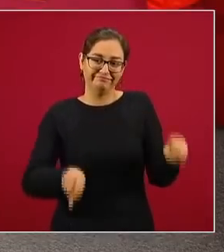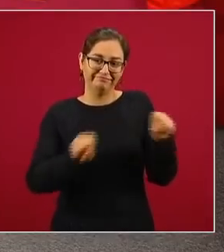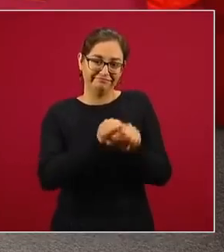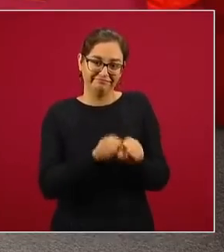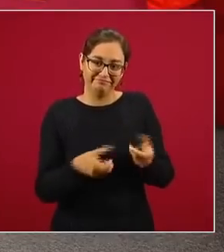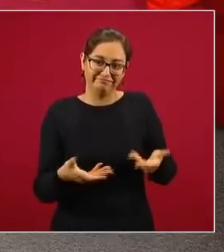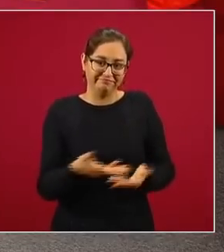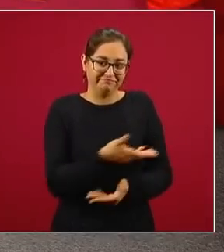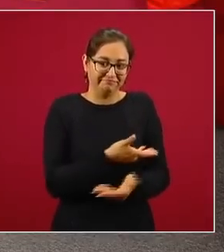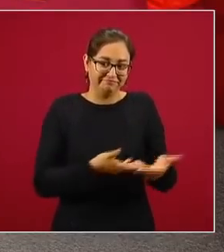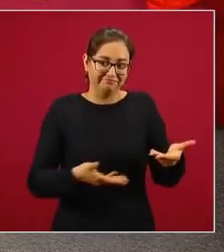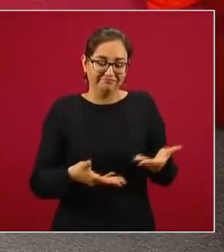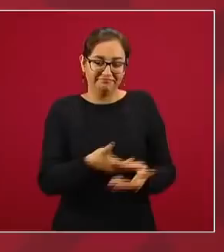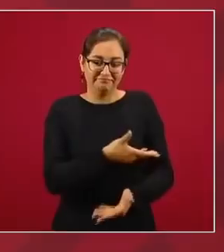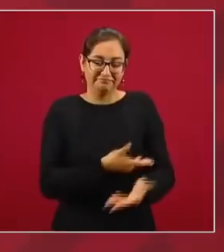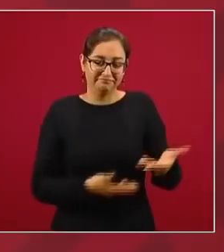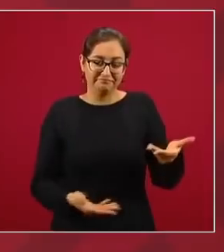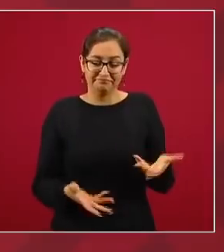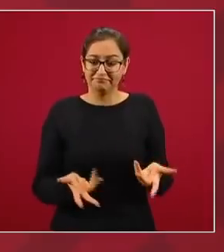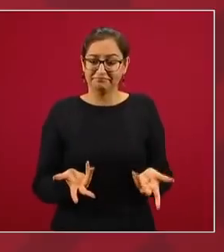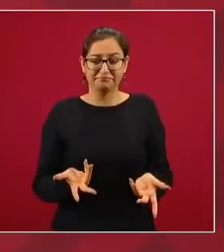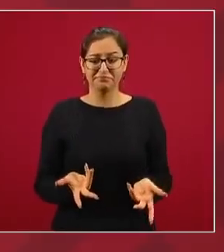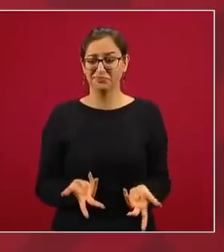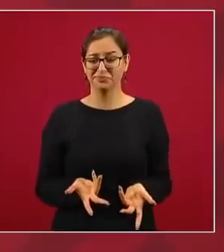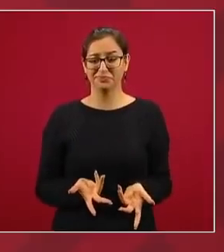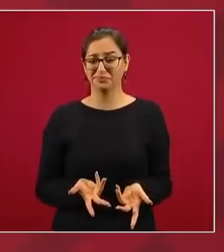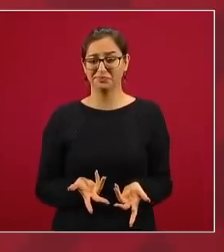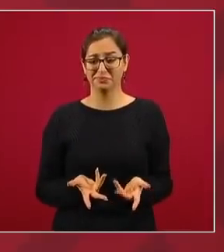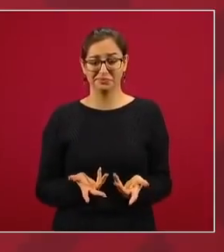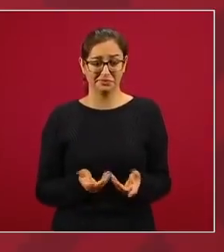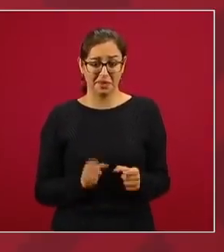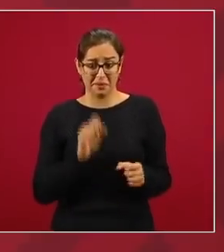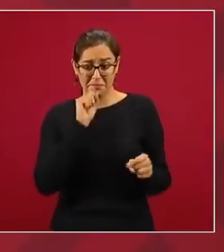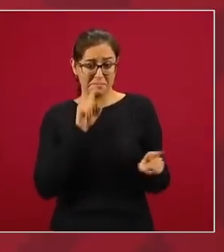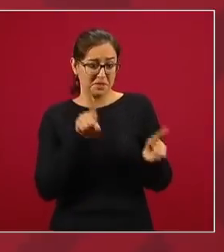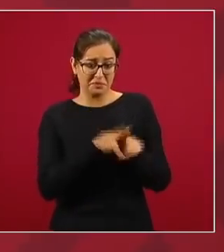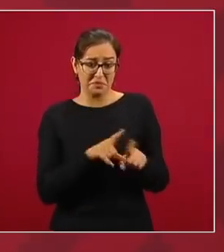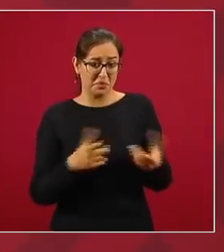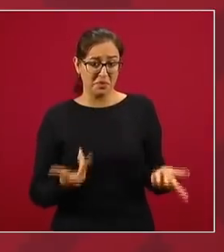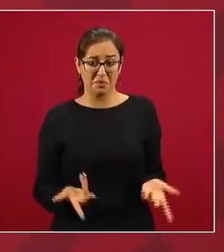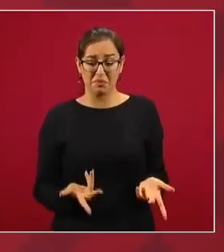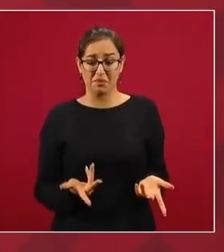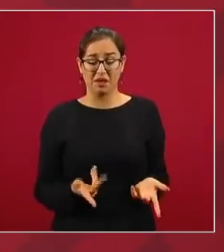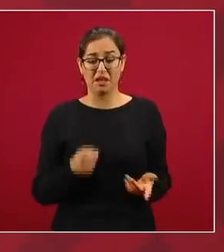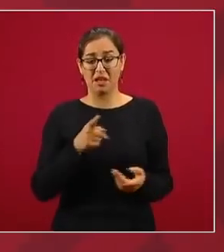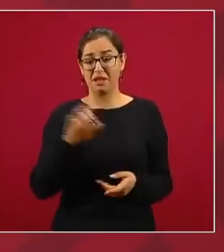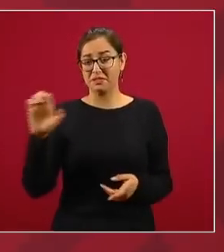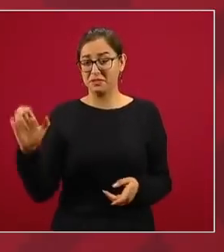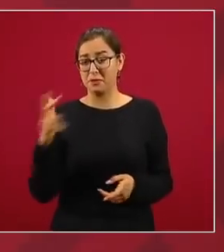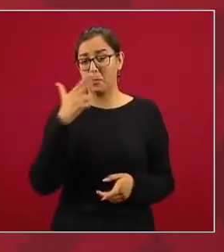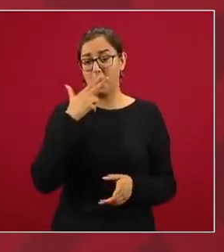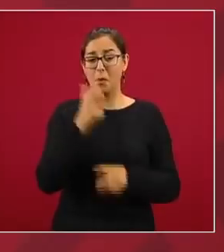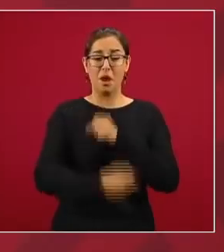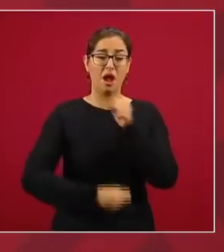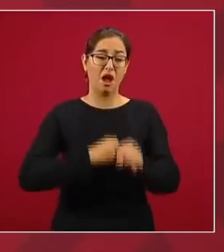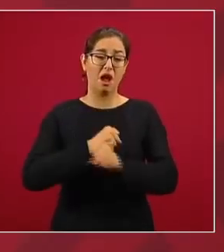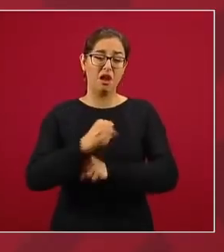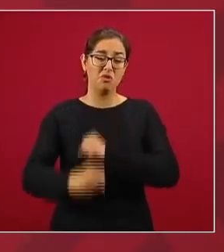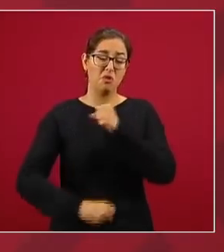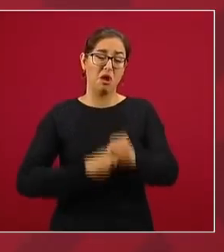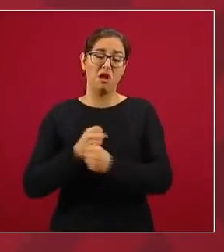no hay ninguna diferencia. Engañaron al pueblo de Chihuahua durante mucho tiempo,